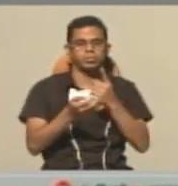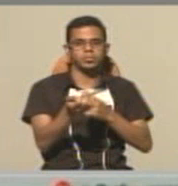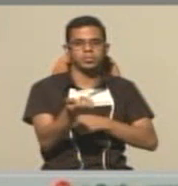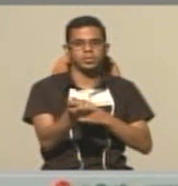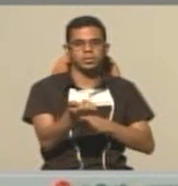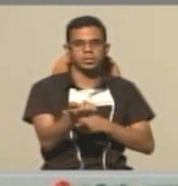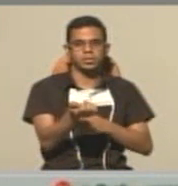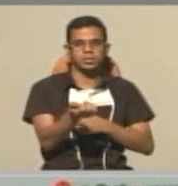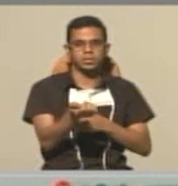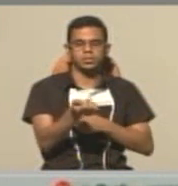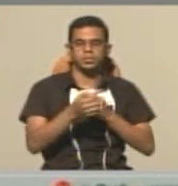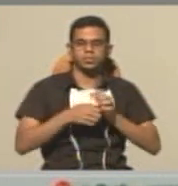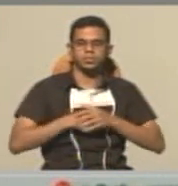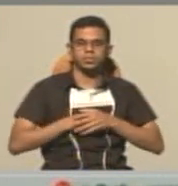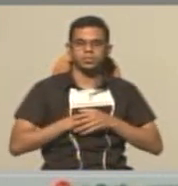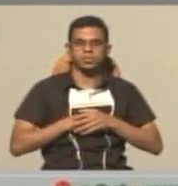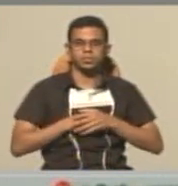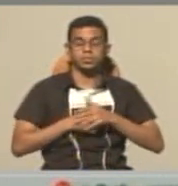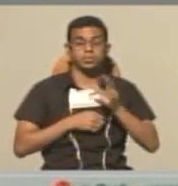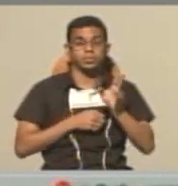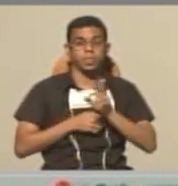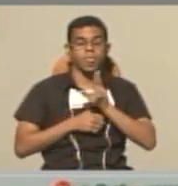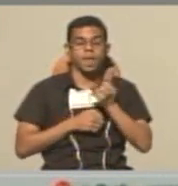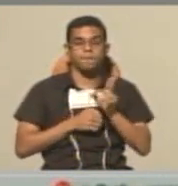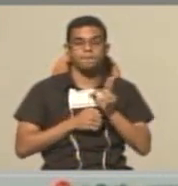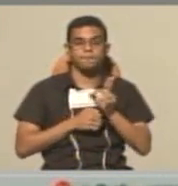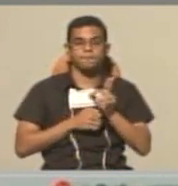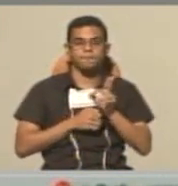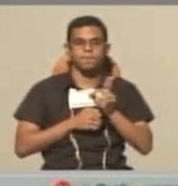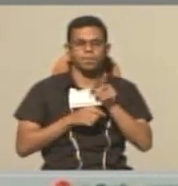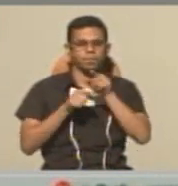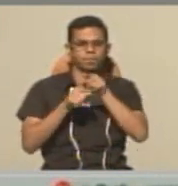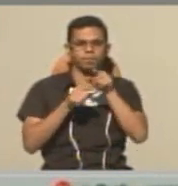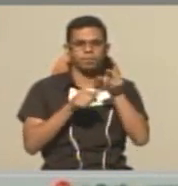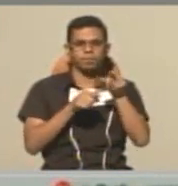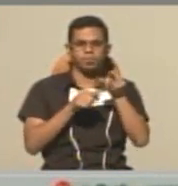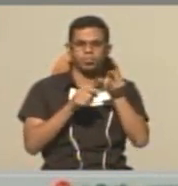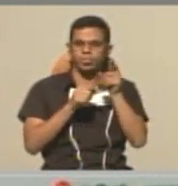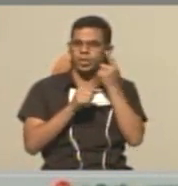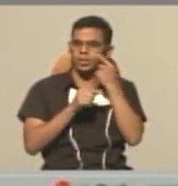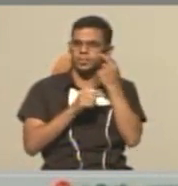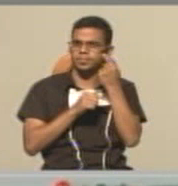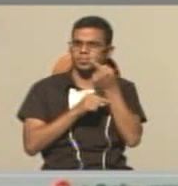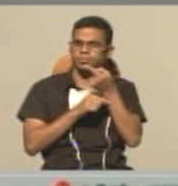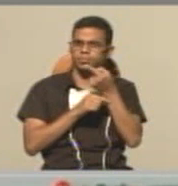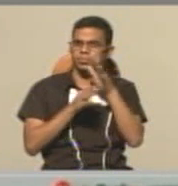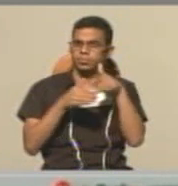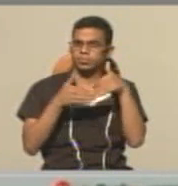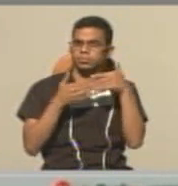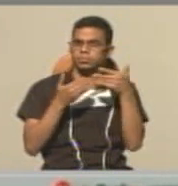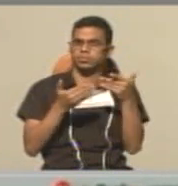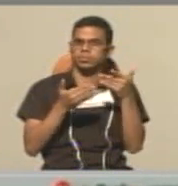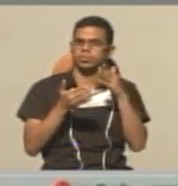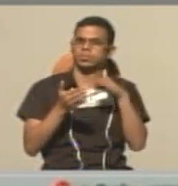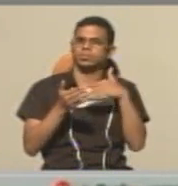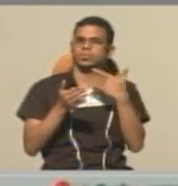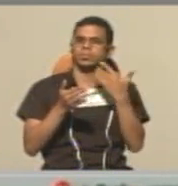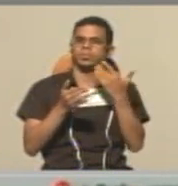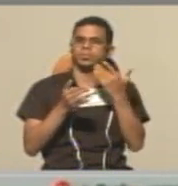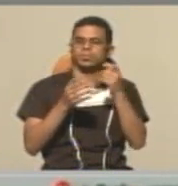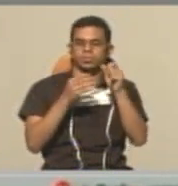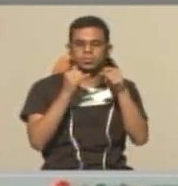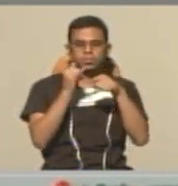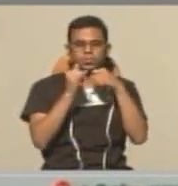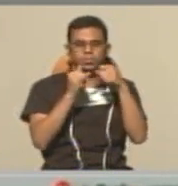Jojeiza Bolívar, con el uso de este botón con el cual podemos grabar